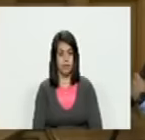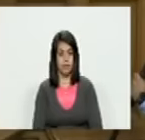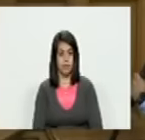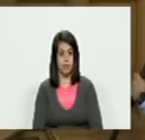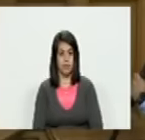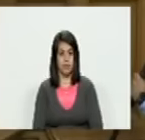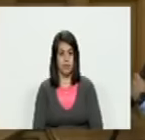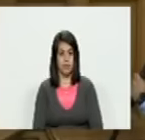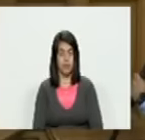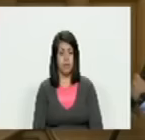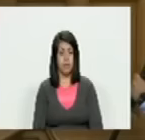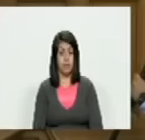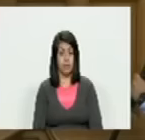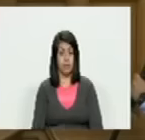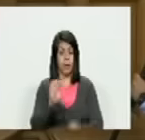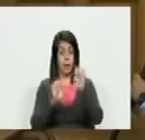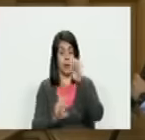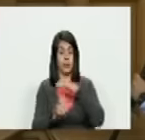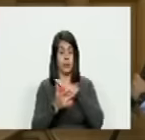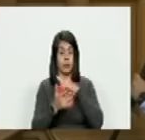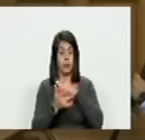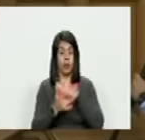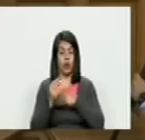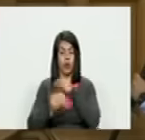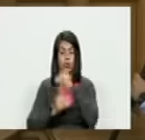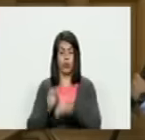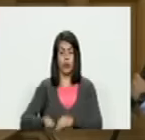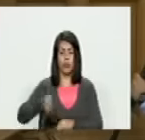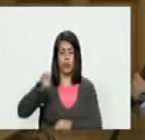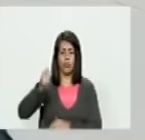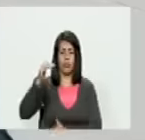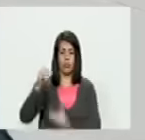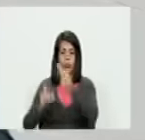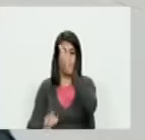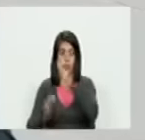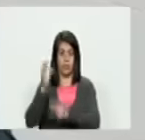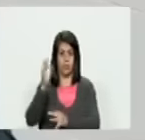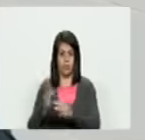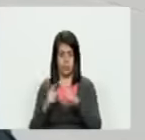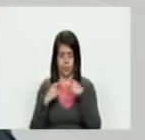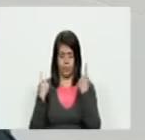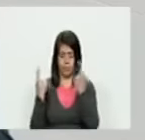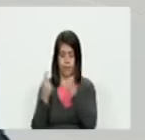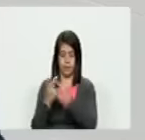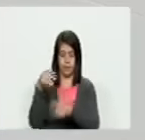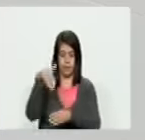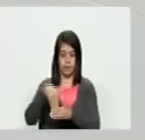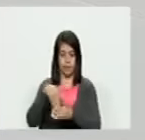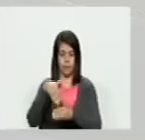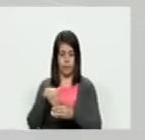el peritaje técnico lo hizo el Tribunal Supremo de Justicia en sala electoral